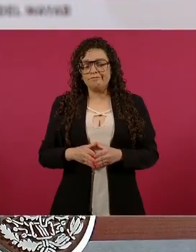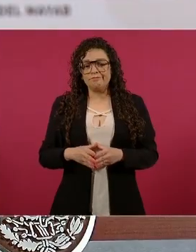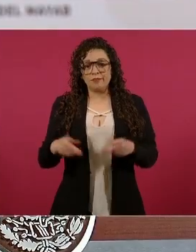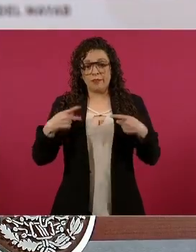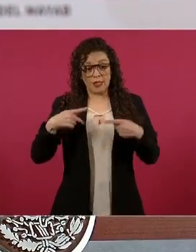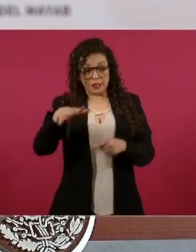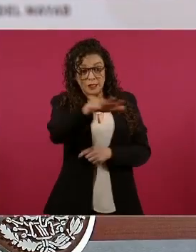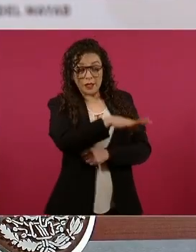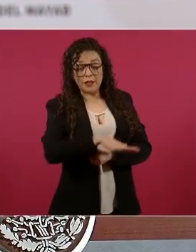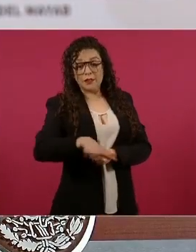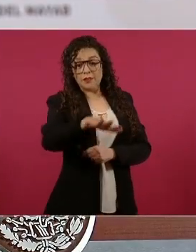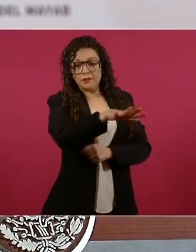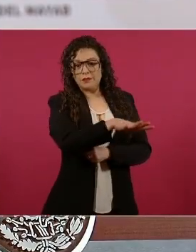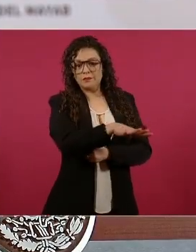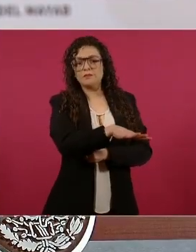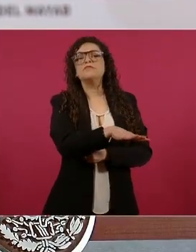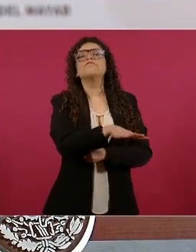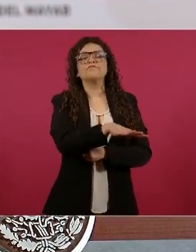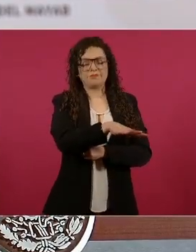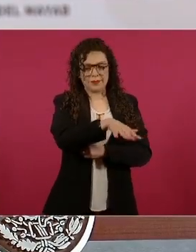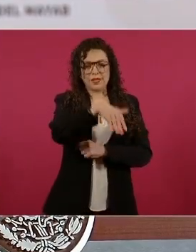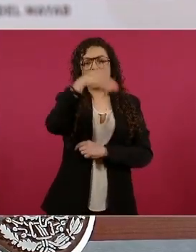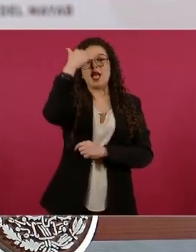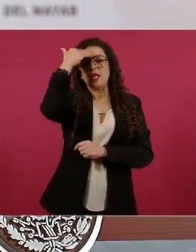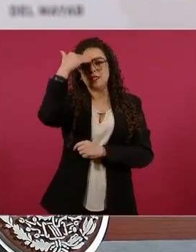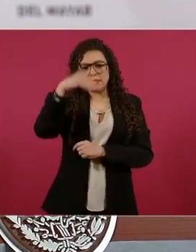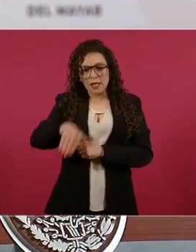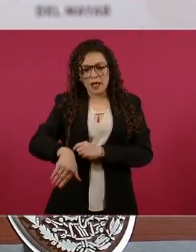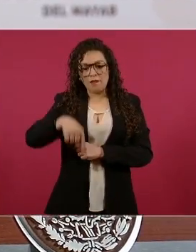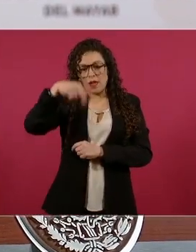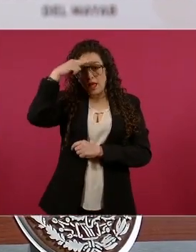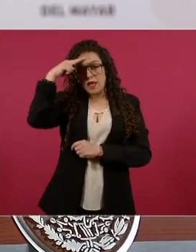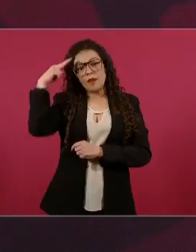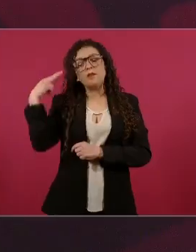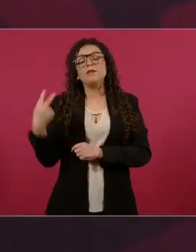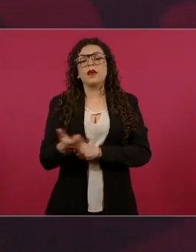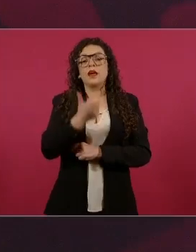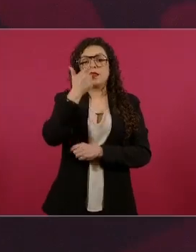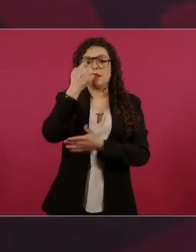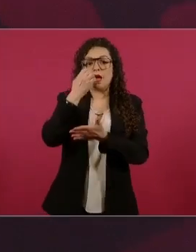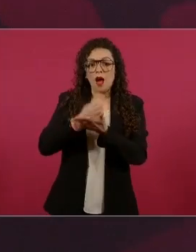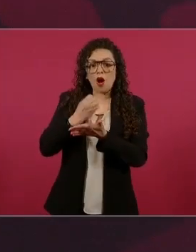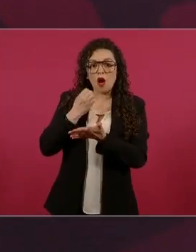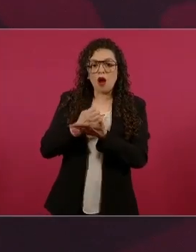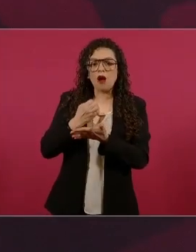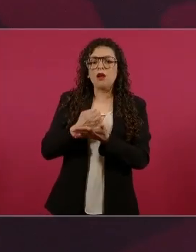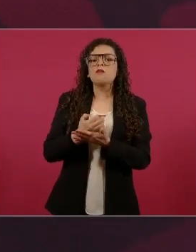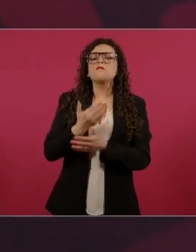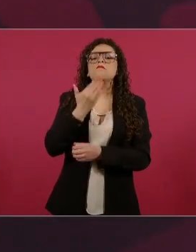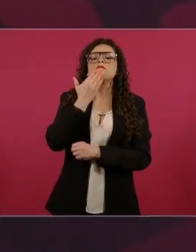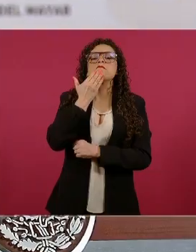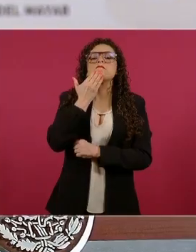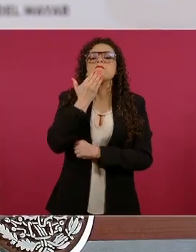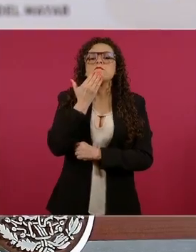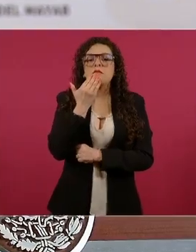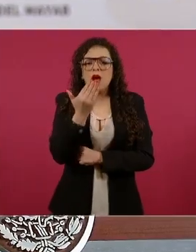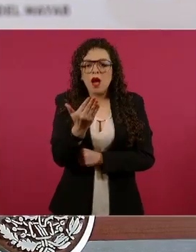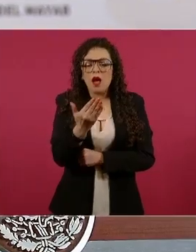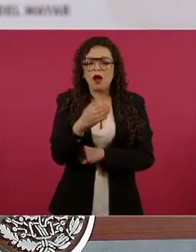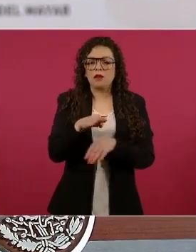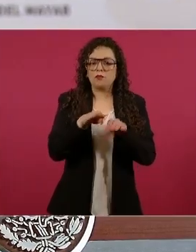la economía de México está bien y que no hay nada que temer.